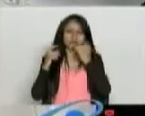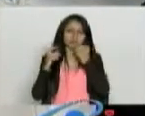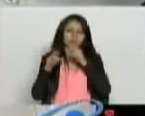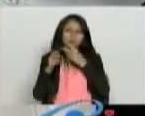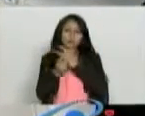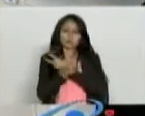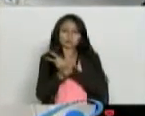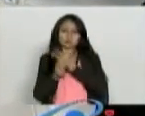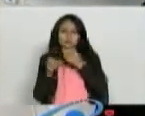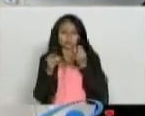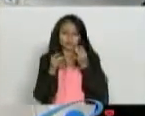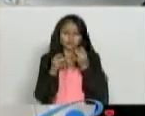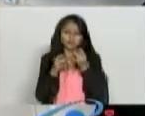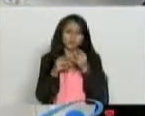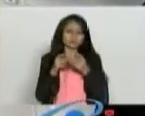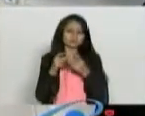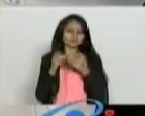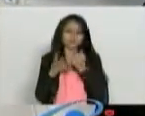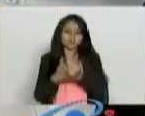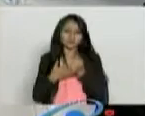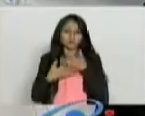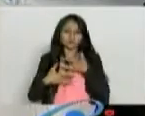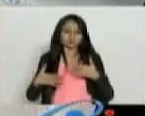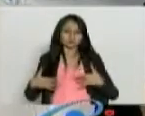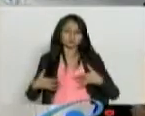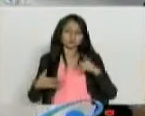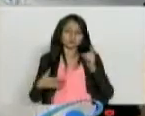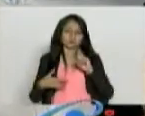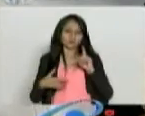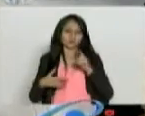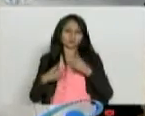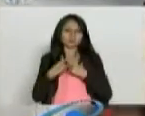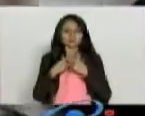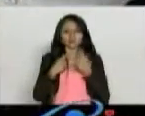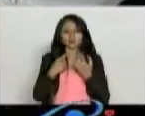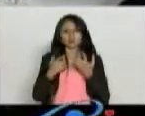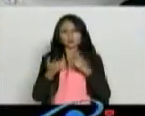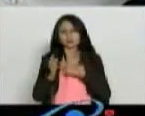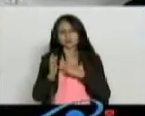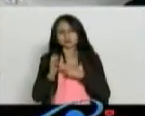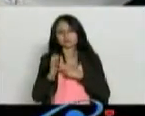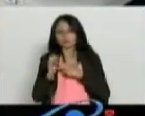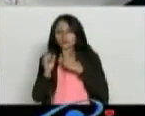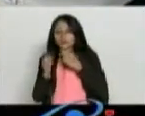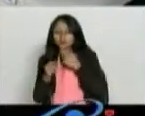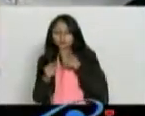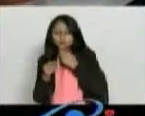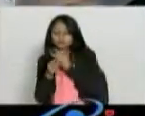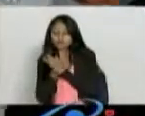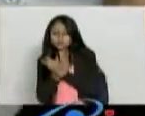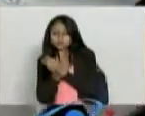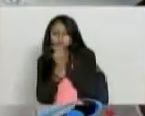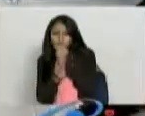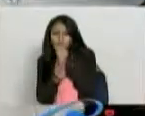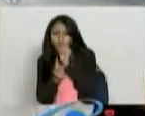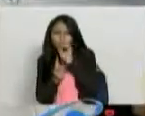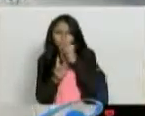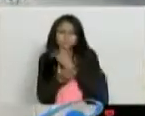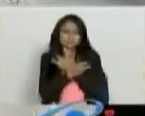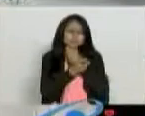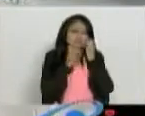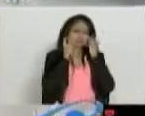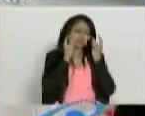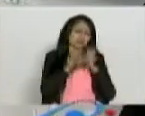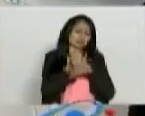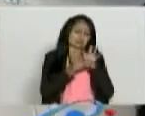tiene cura? Hombre, los libros dicen que no, pero hay artritis o hay artritis. Todo depende de cómo estén